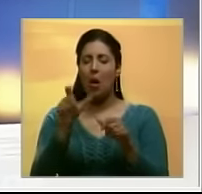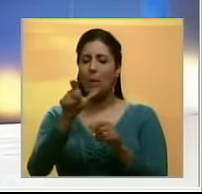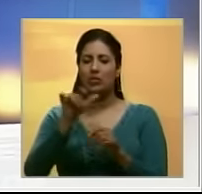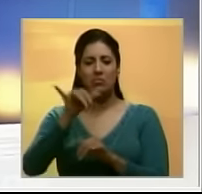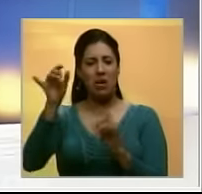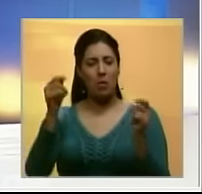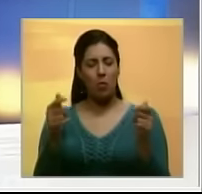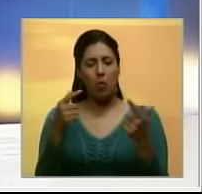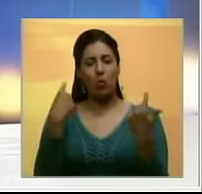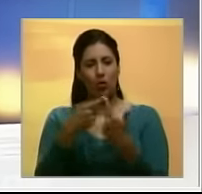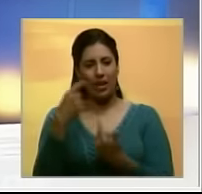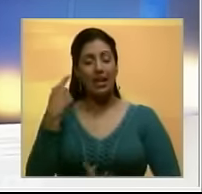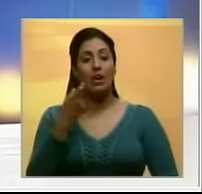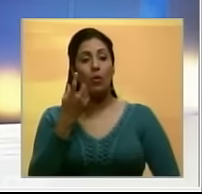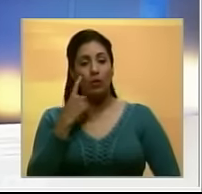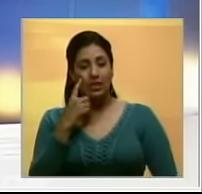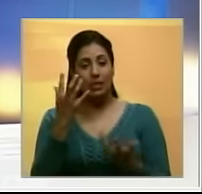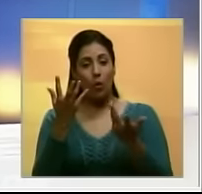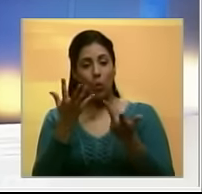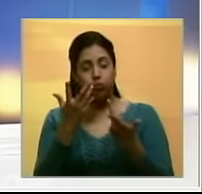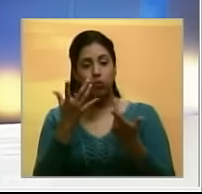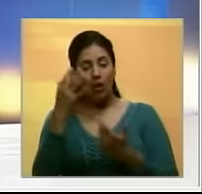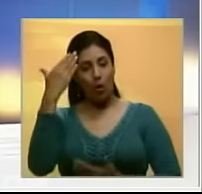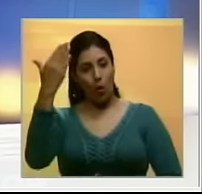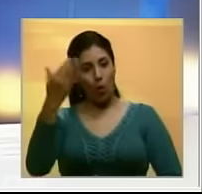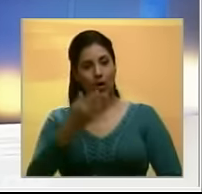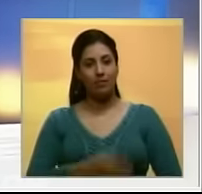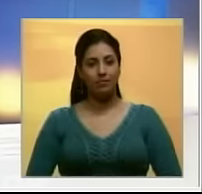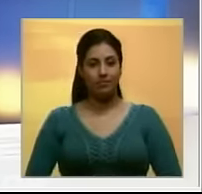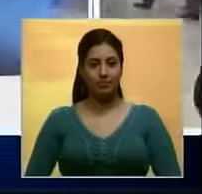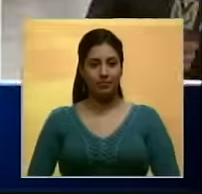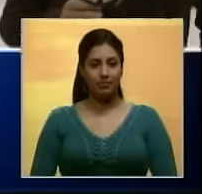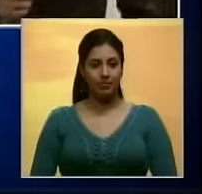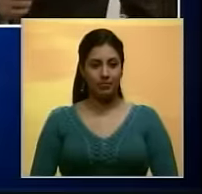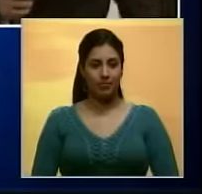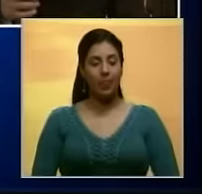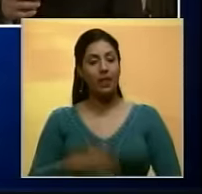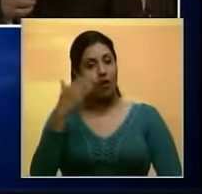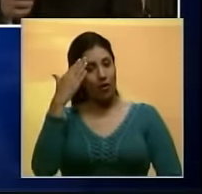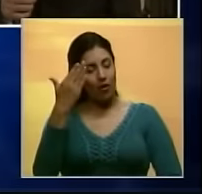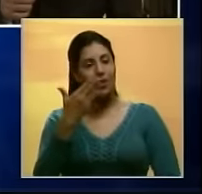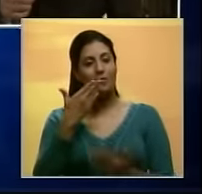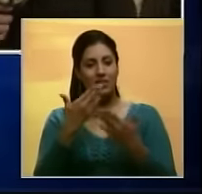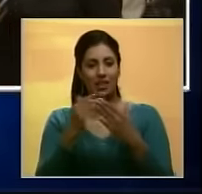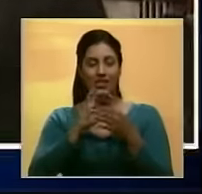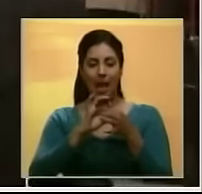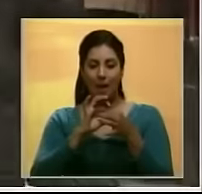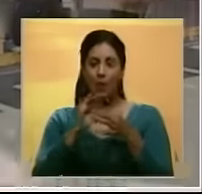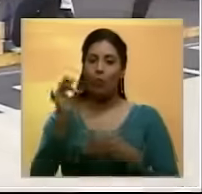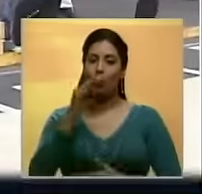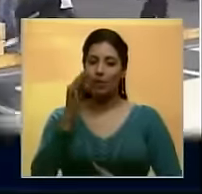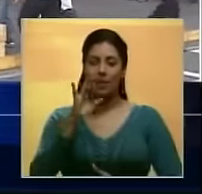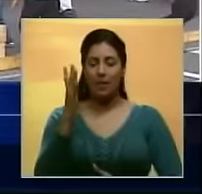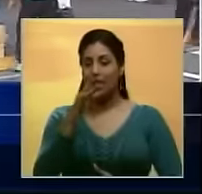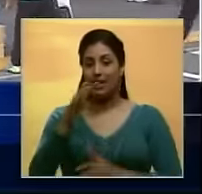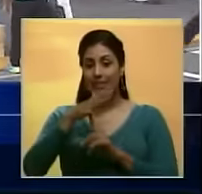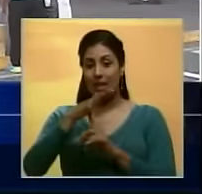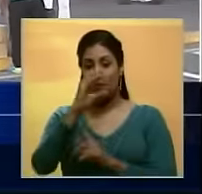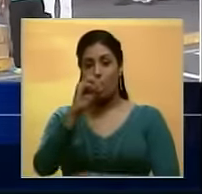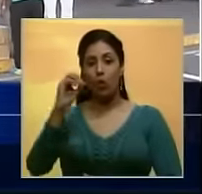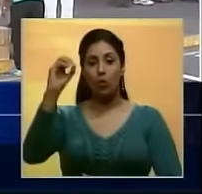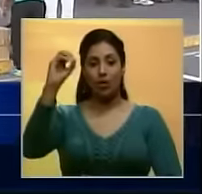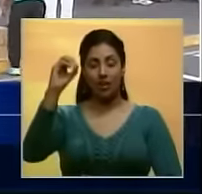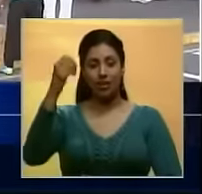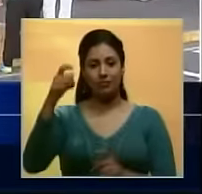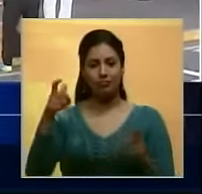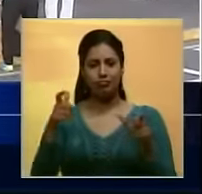encuentra Santiago Gutiérrez y nos da los detalles. Hola Santiago. Hola, muchísimas gracias amigos. Buenas tardes. Solamente en el terminal de Oriente